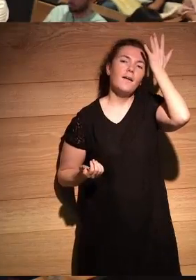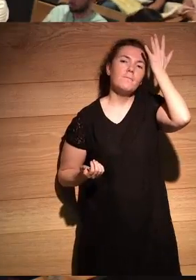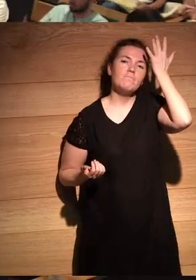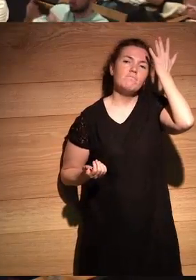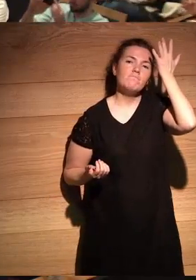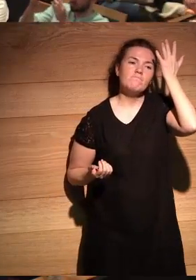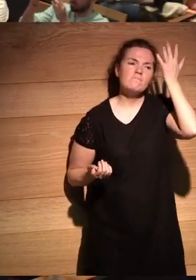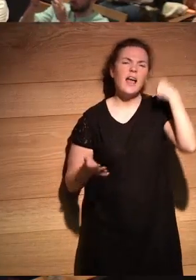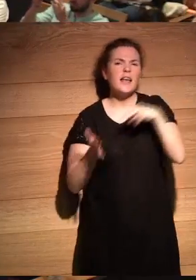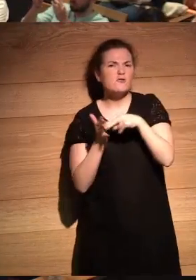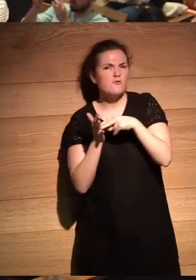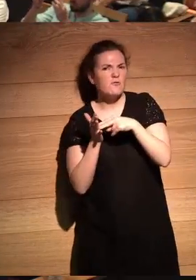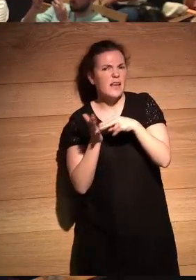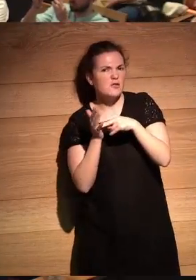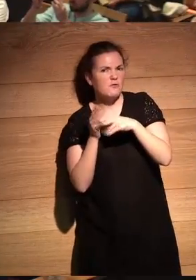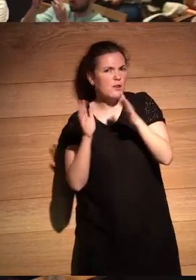está sin enchufar